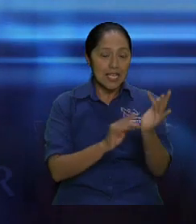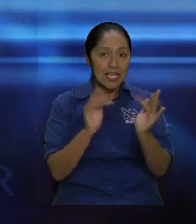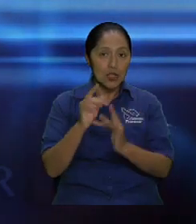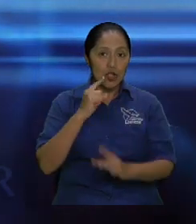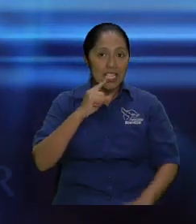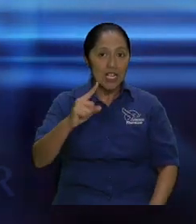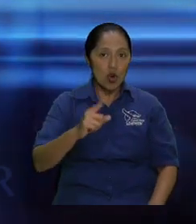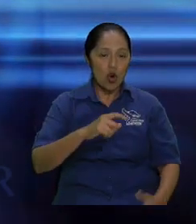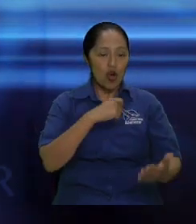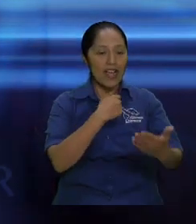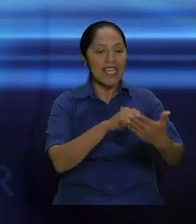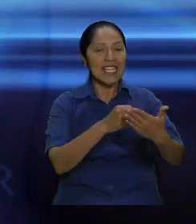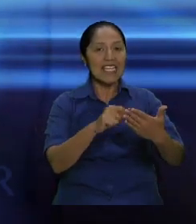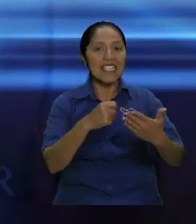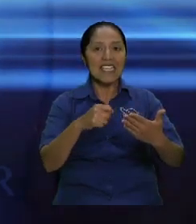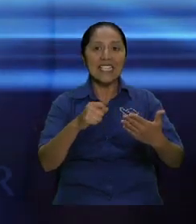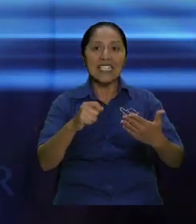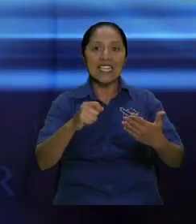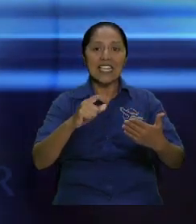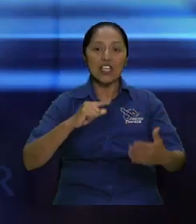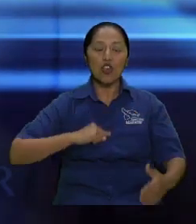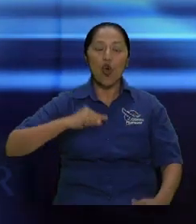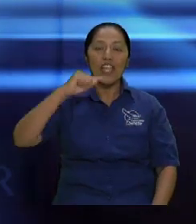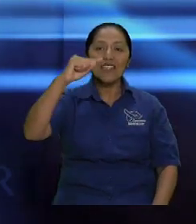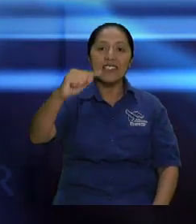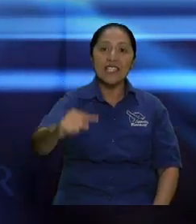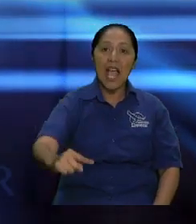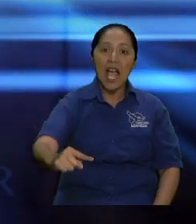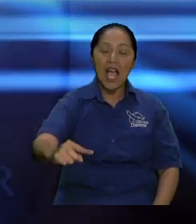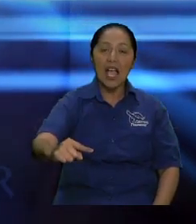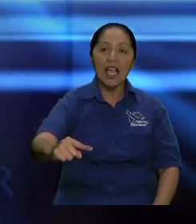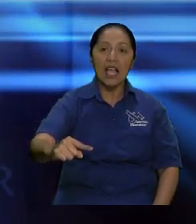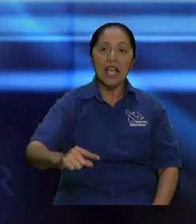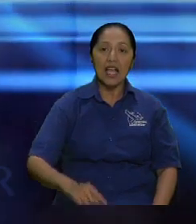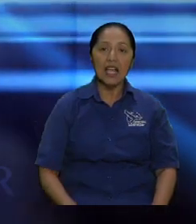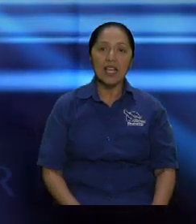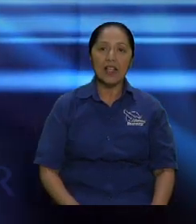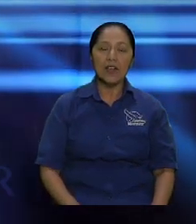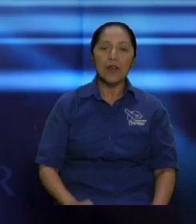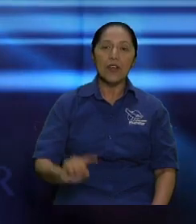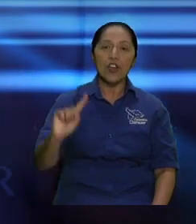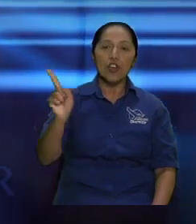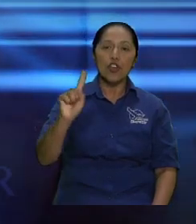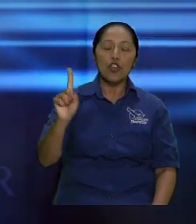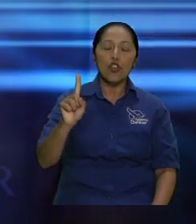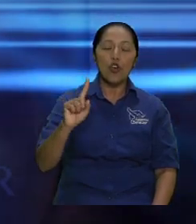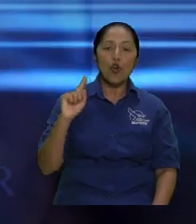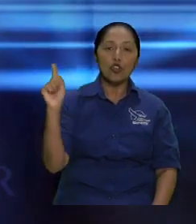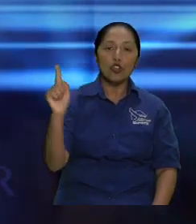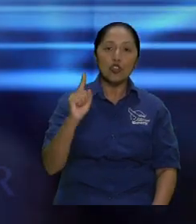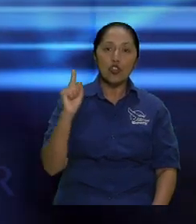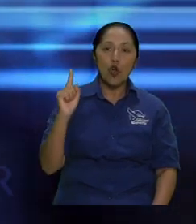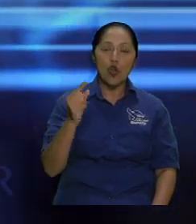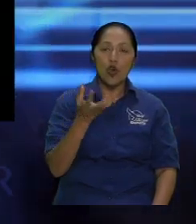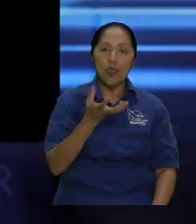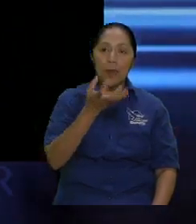del capítulo 8, verso 2, pero ahora dándole el verdadero sentido, ampliándolo, no solo de pan vivirá el hombre,